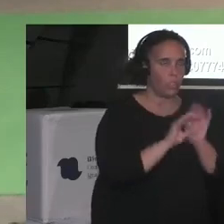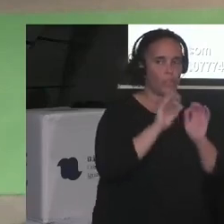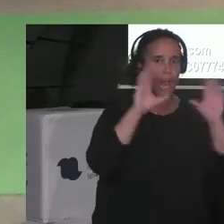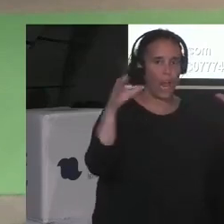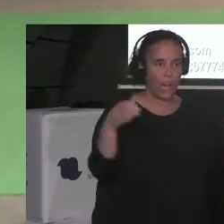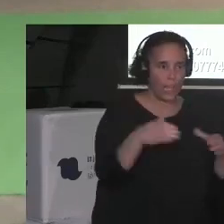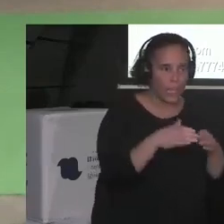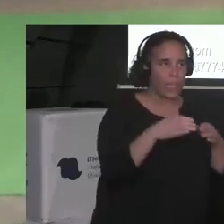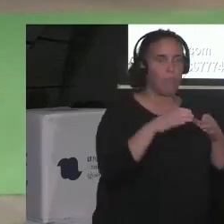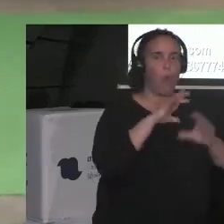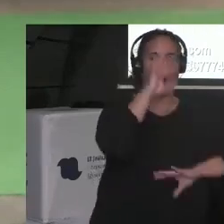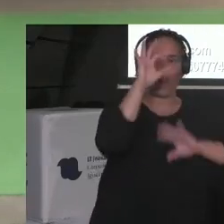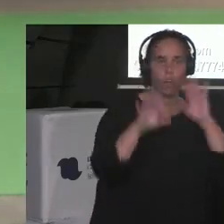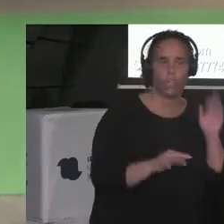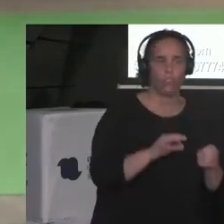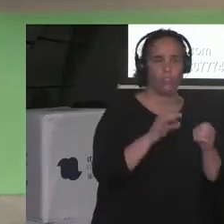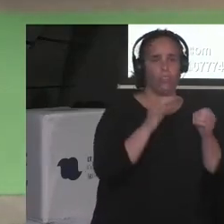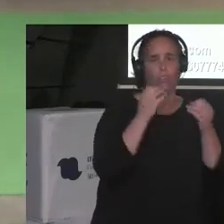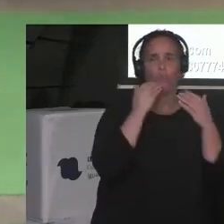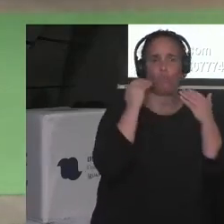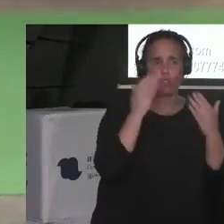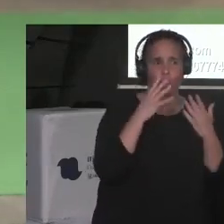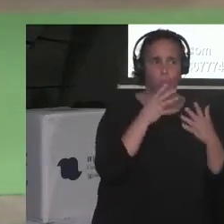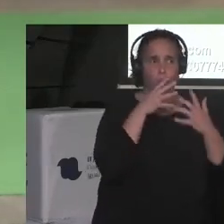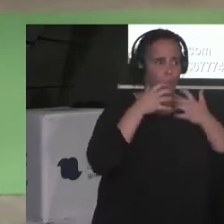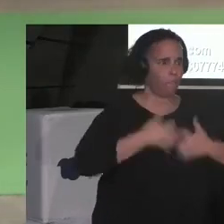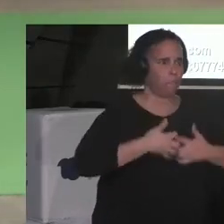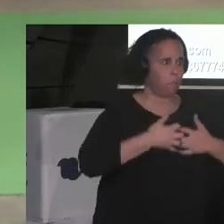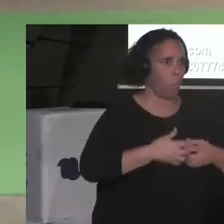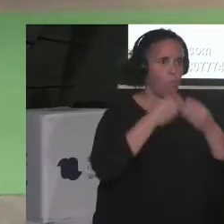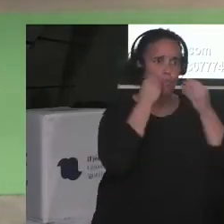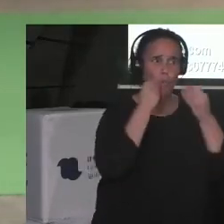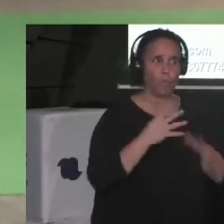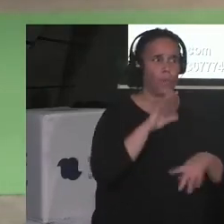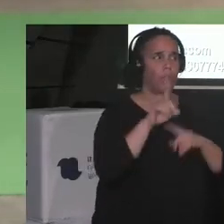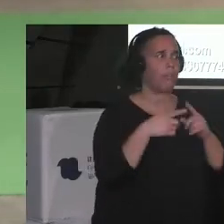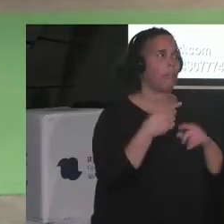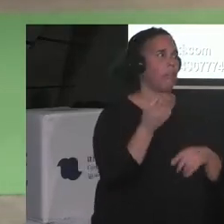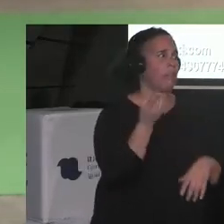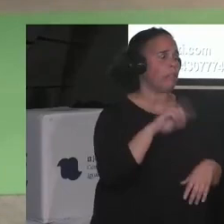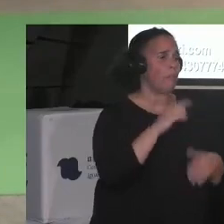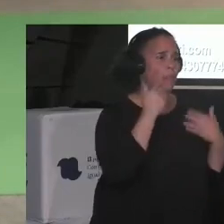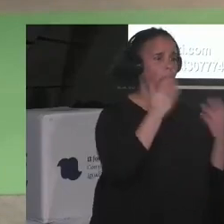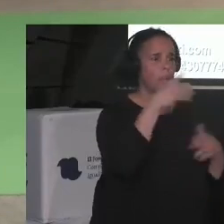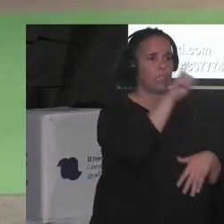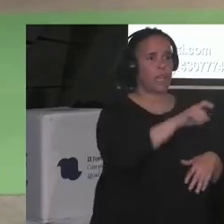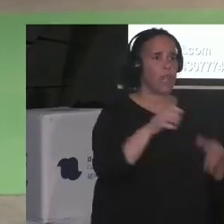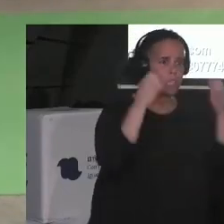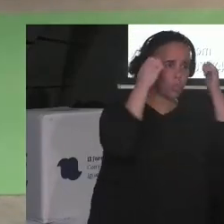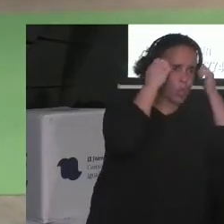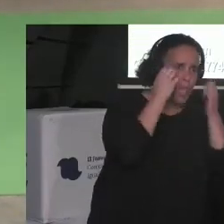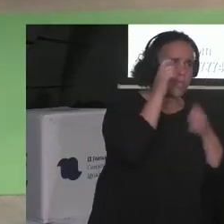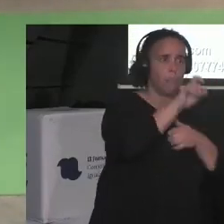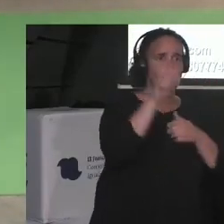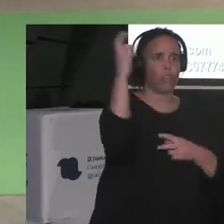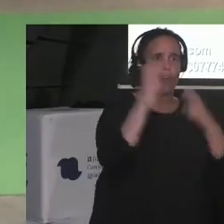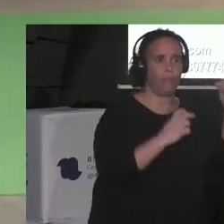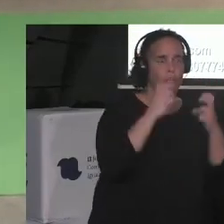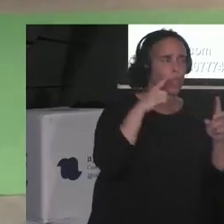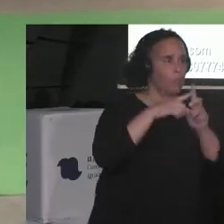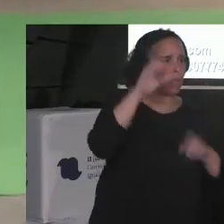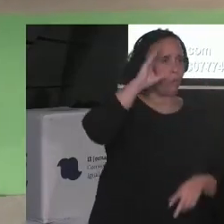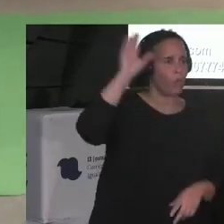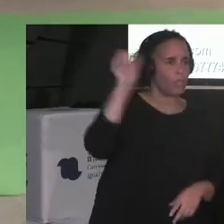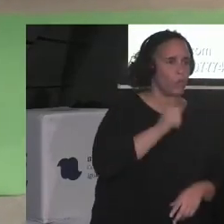organización, que bien funcionamos, y a todas las estudiantes y gente que esté aquí para escuchar.